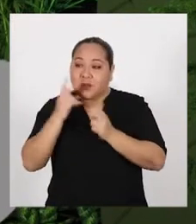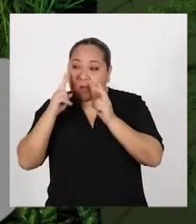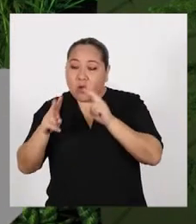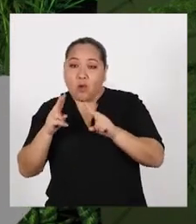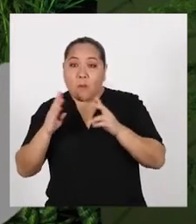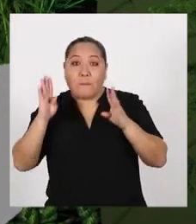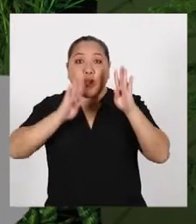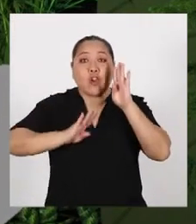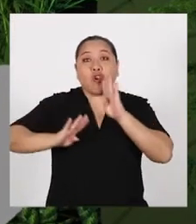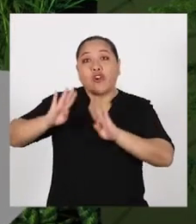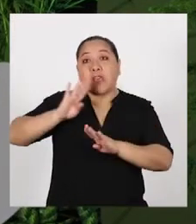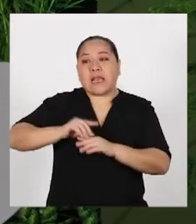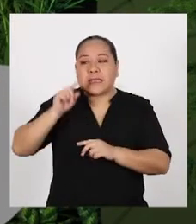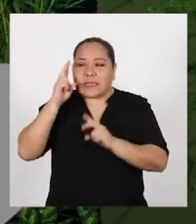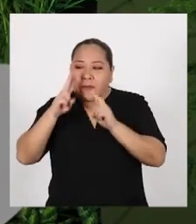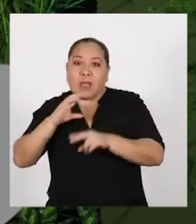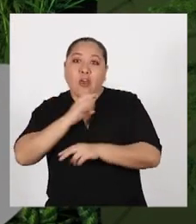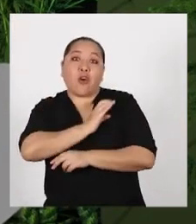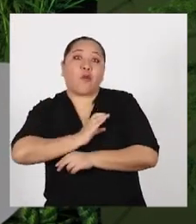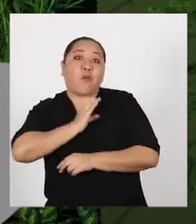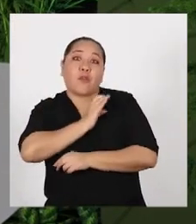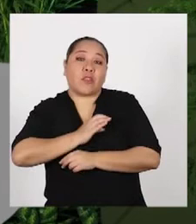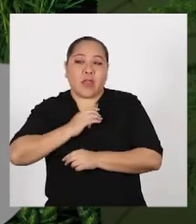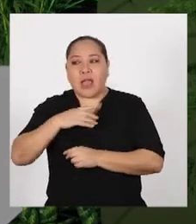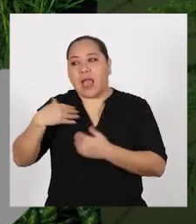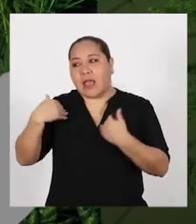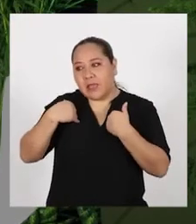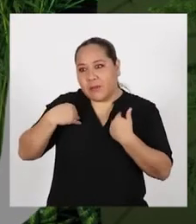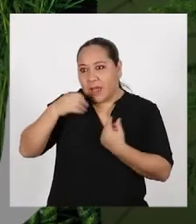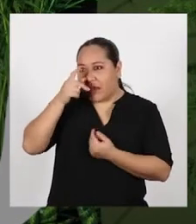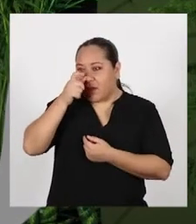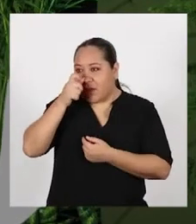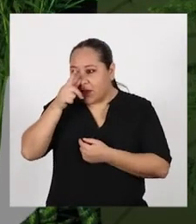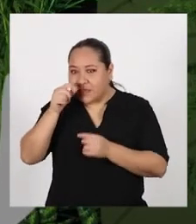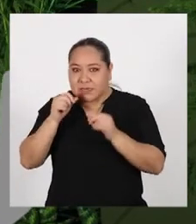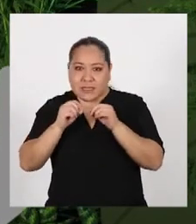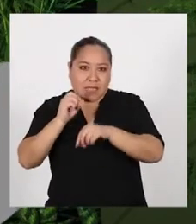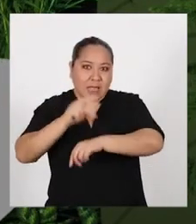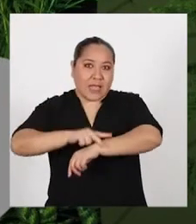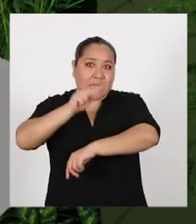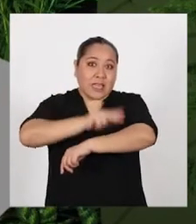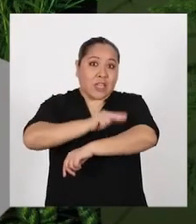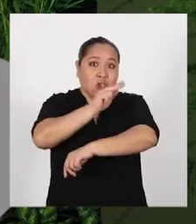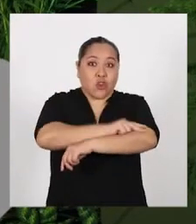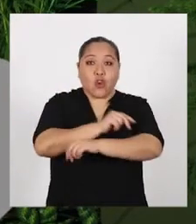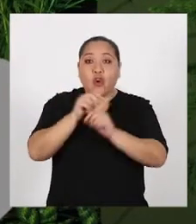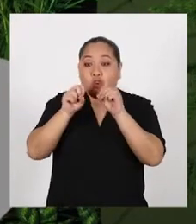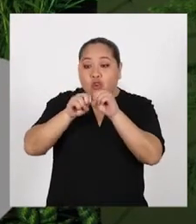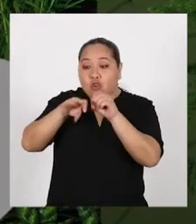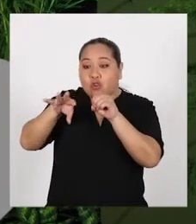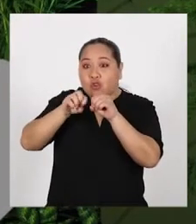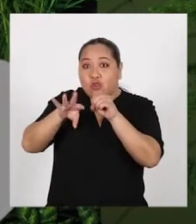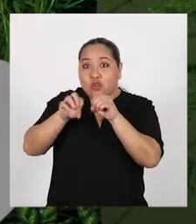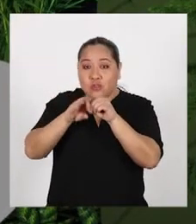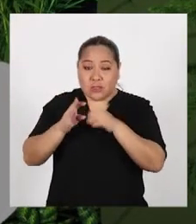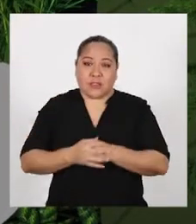Las señales biológicas se ven a través del comportamiento de las hormigas el grillo y la luciérnaga